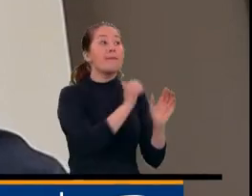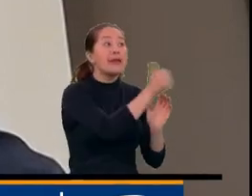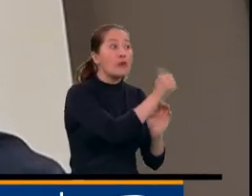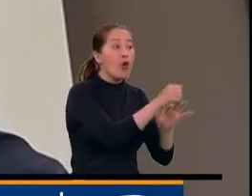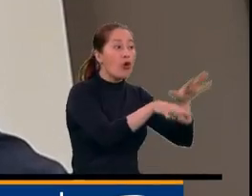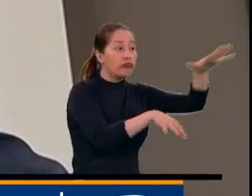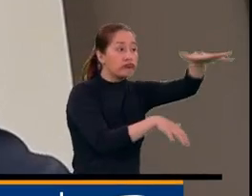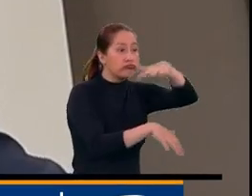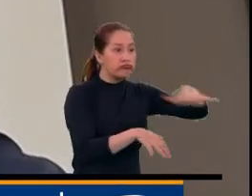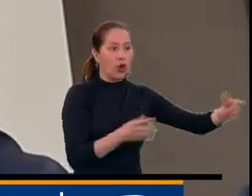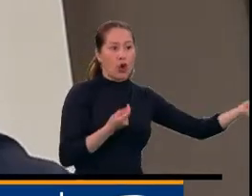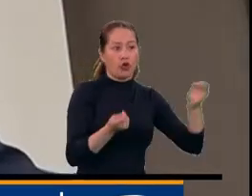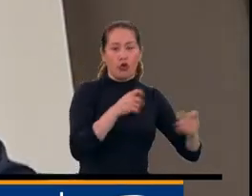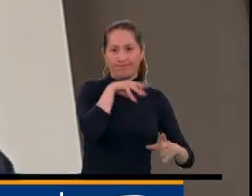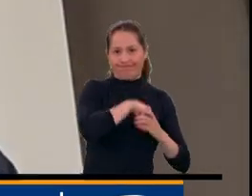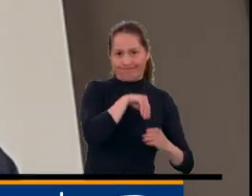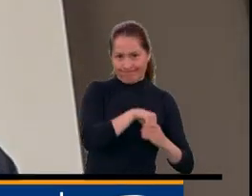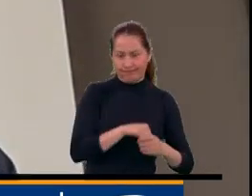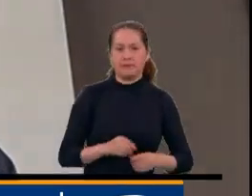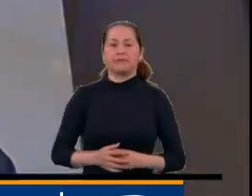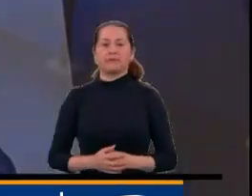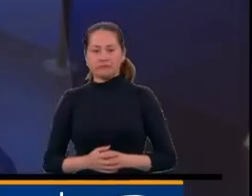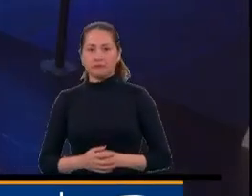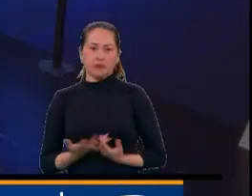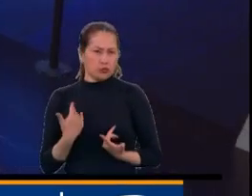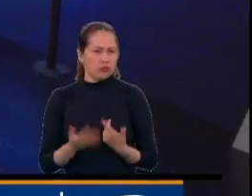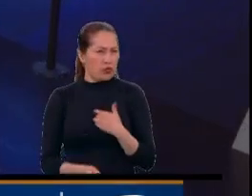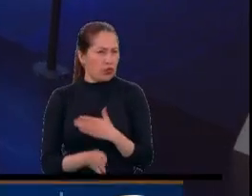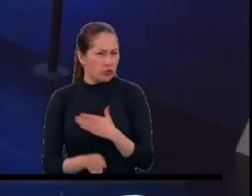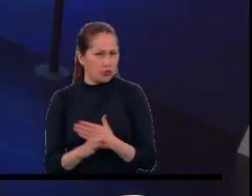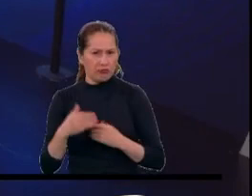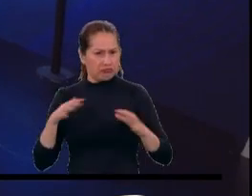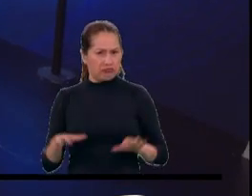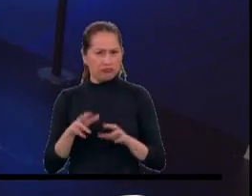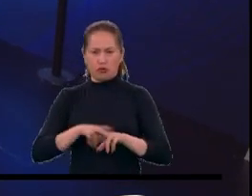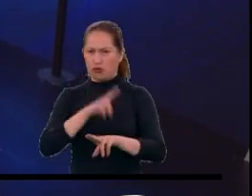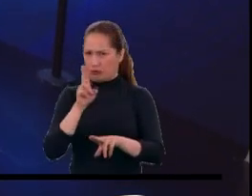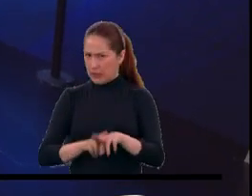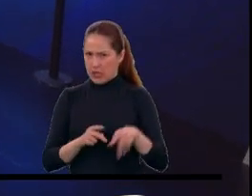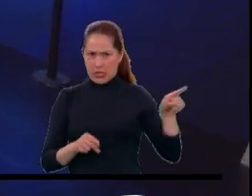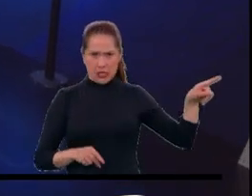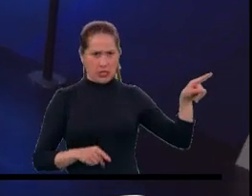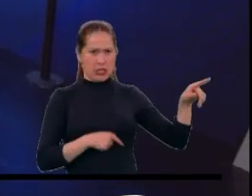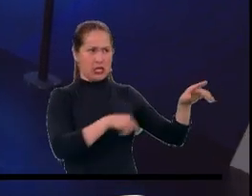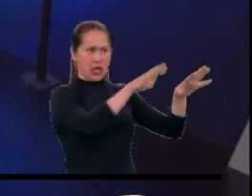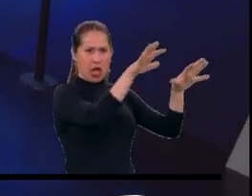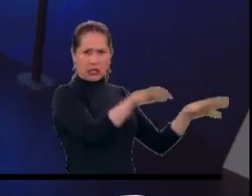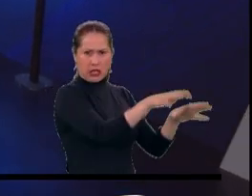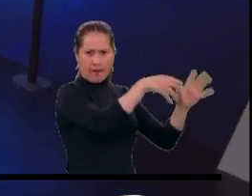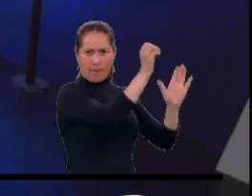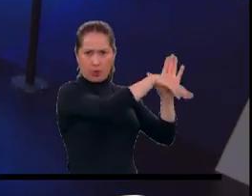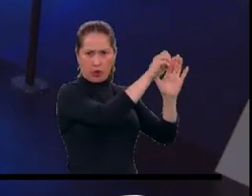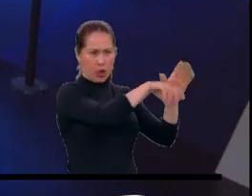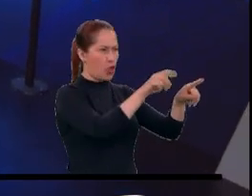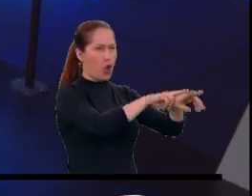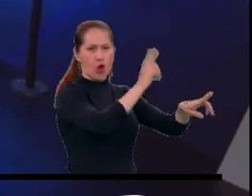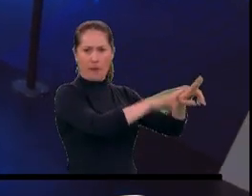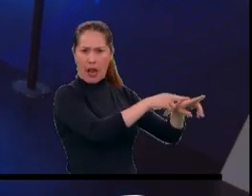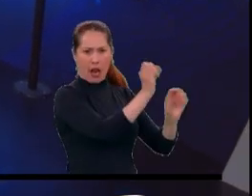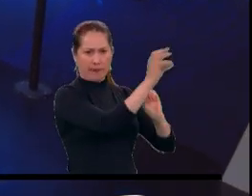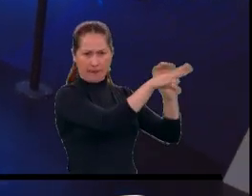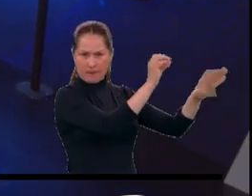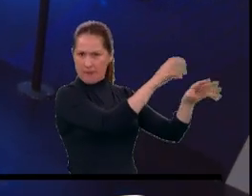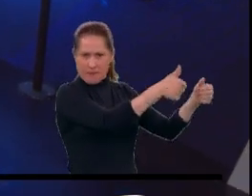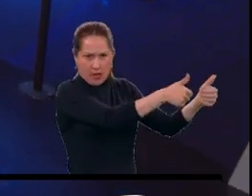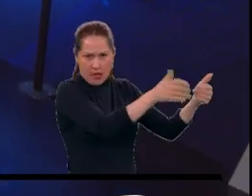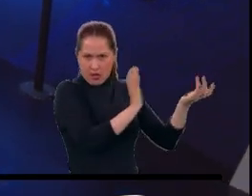predio. Así que continúa la actividad normal del botadero y no hay cierres de vías, es decir, que los municipios vecinos